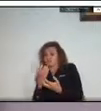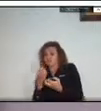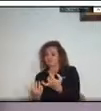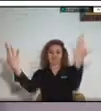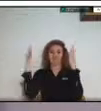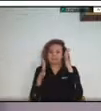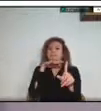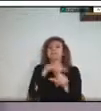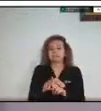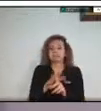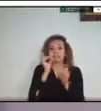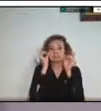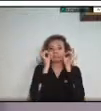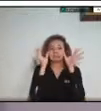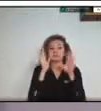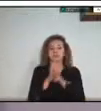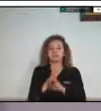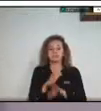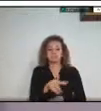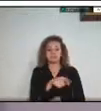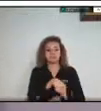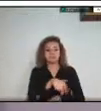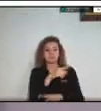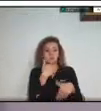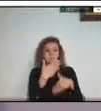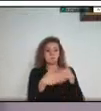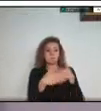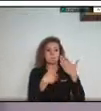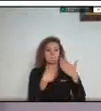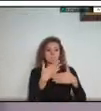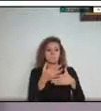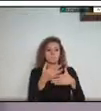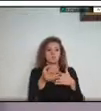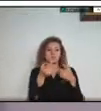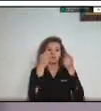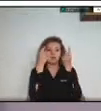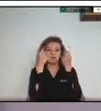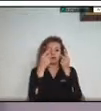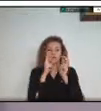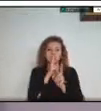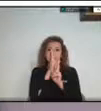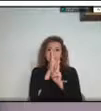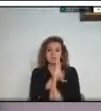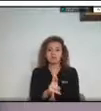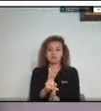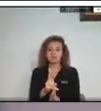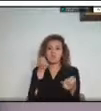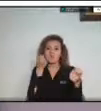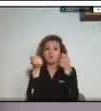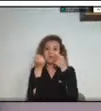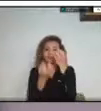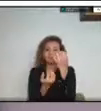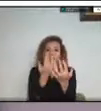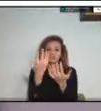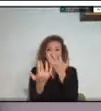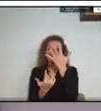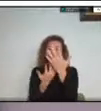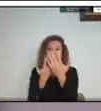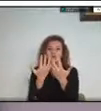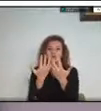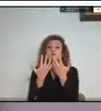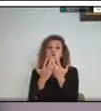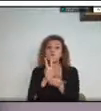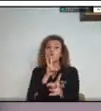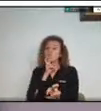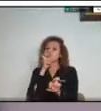procesos de respuesta y control del incendio podrá prolongarse debido a que son zonas de difícil acceso y muy alejadas de centros